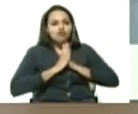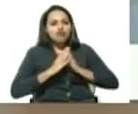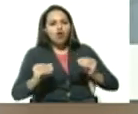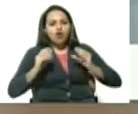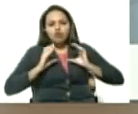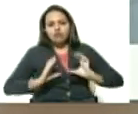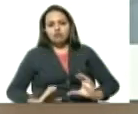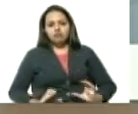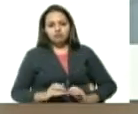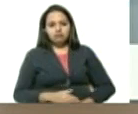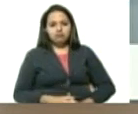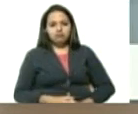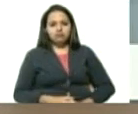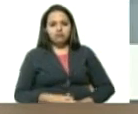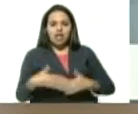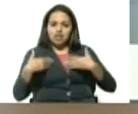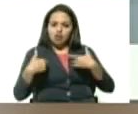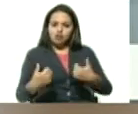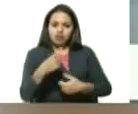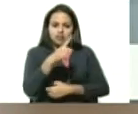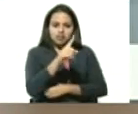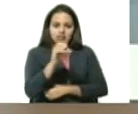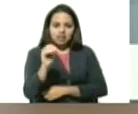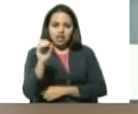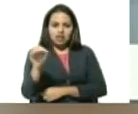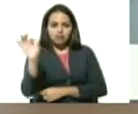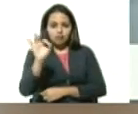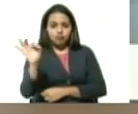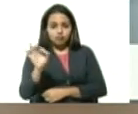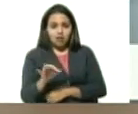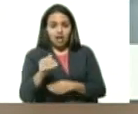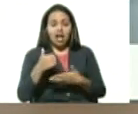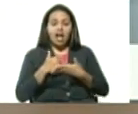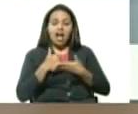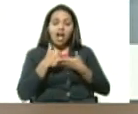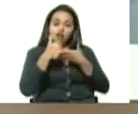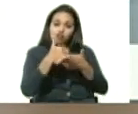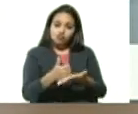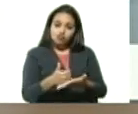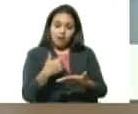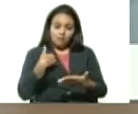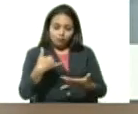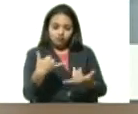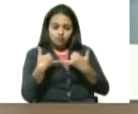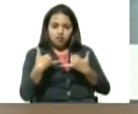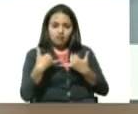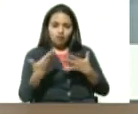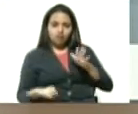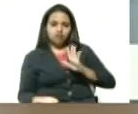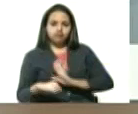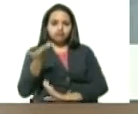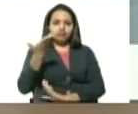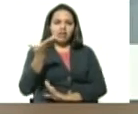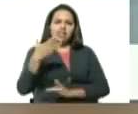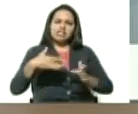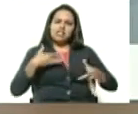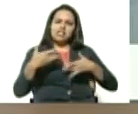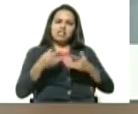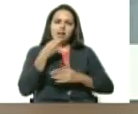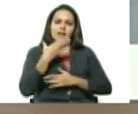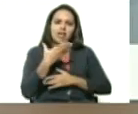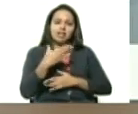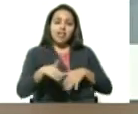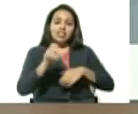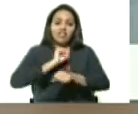sano 100%, ayuda a que uno se sienta bien, te eleva tus defensas